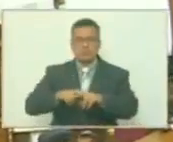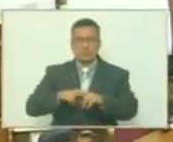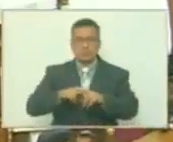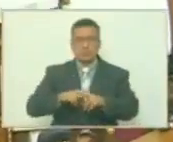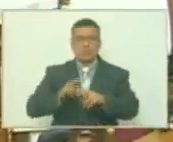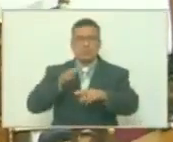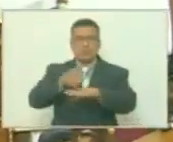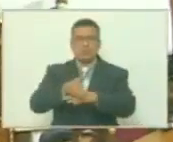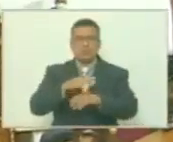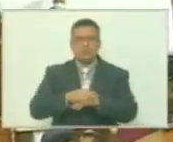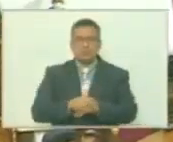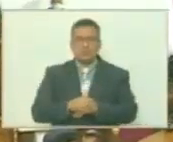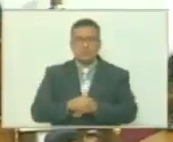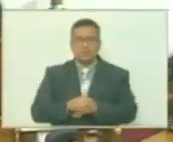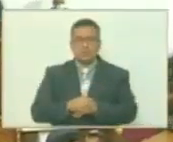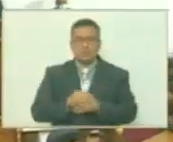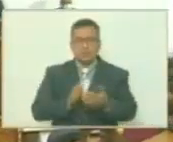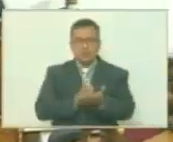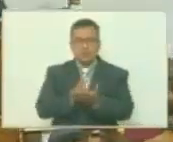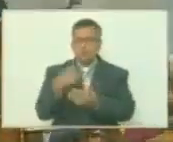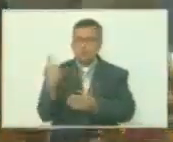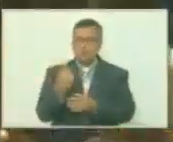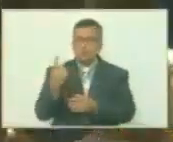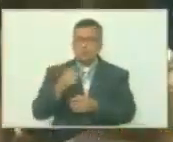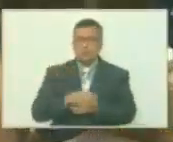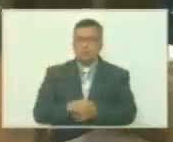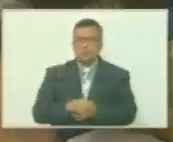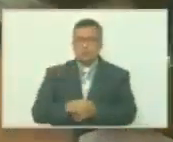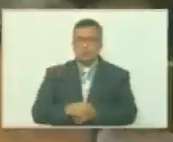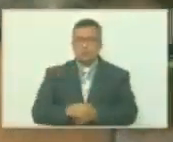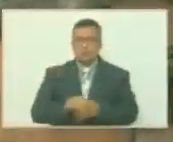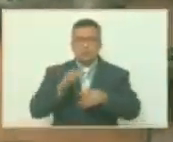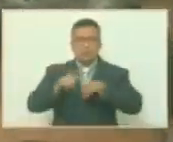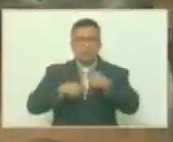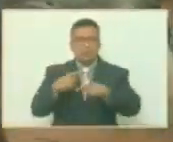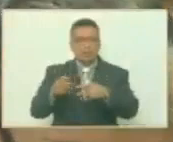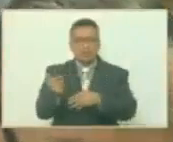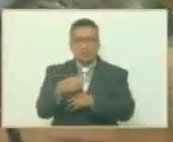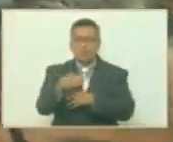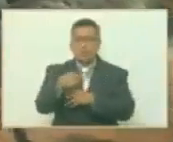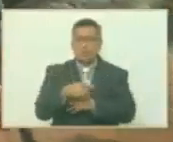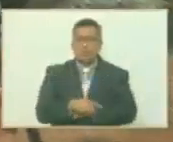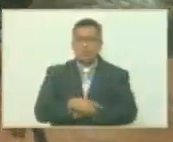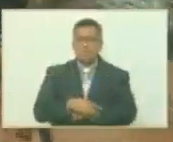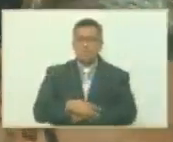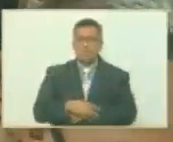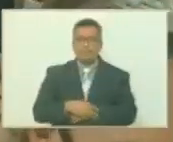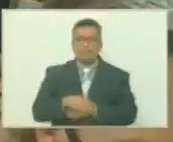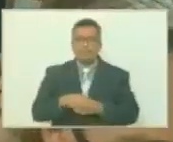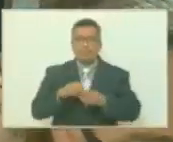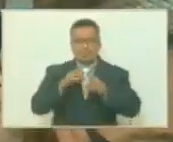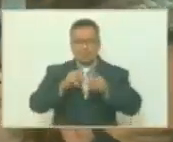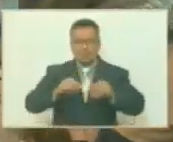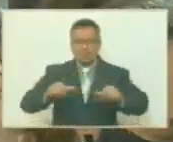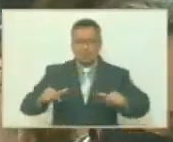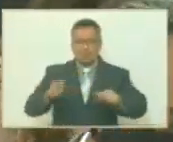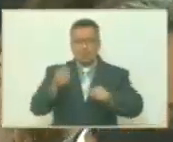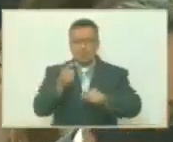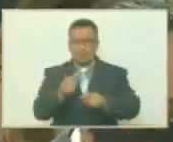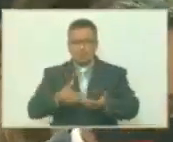abordaje para con simplemente flecheras y goletas que estaban livianamente armadas